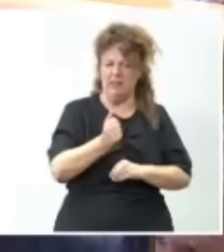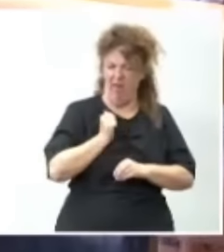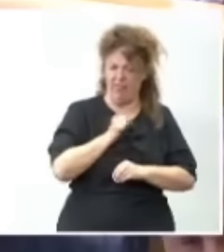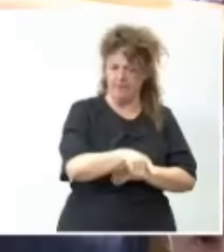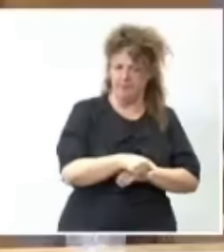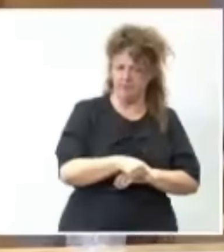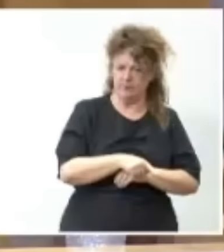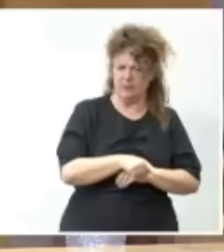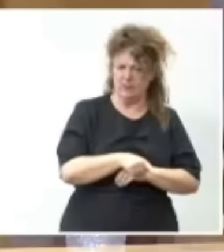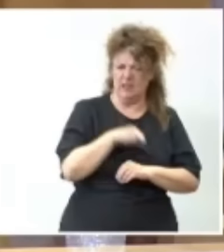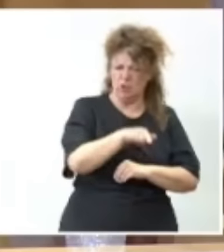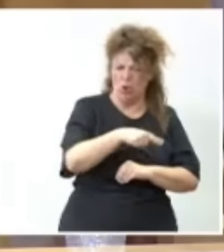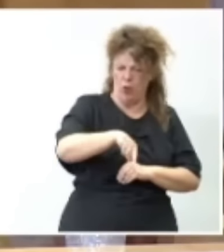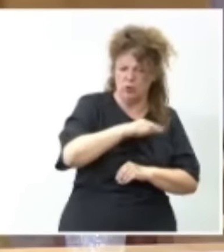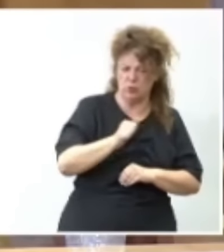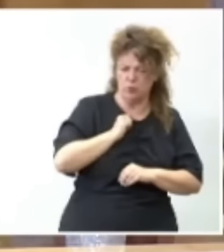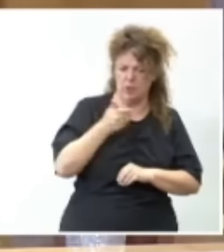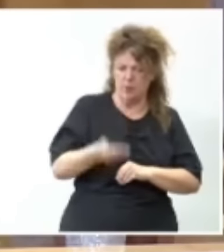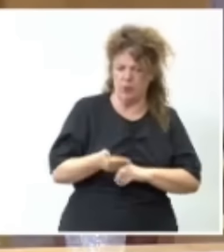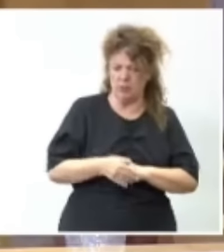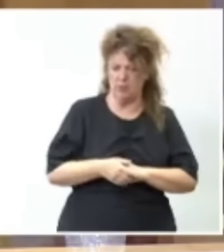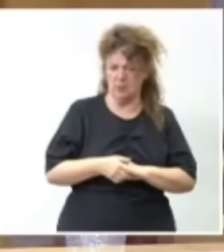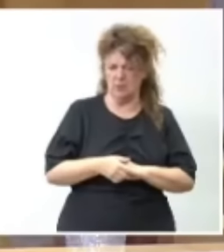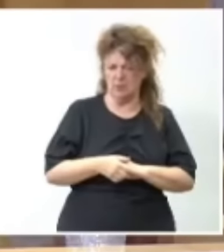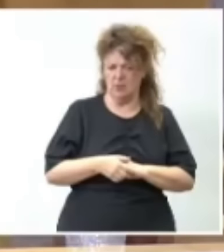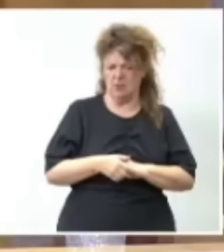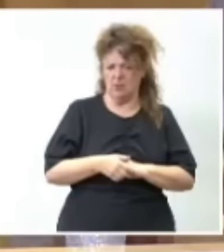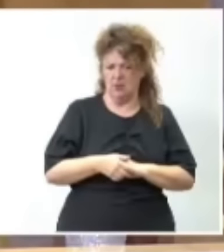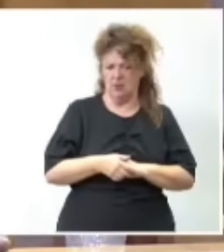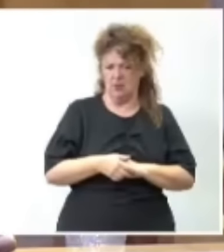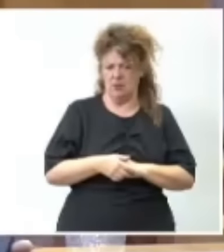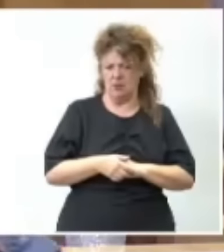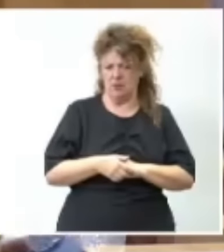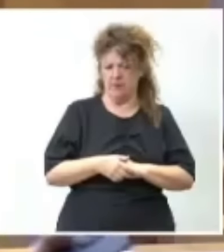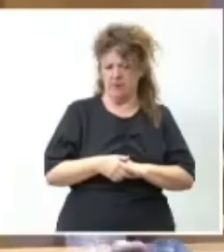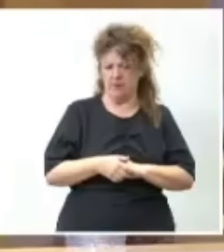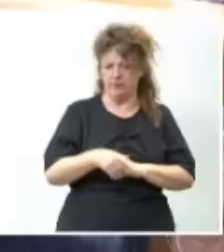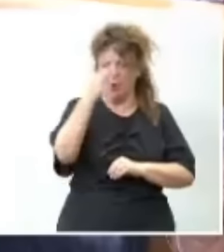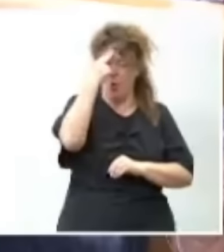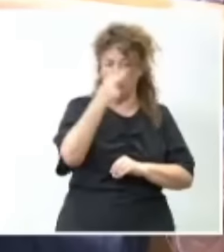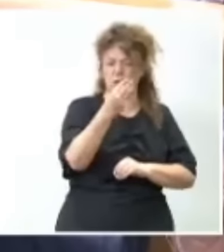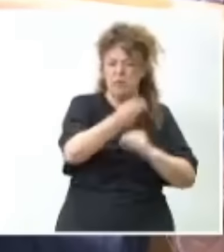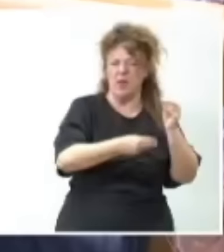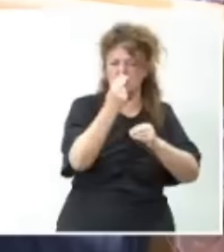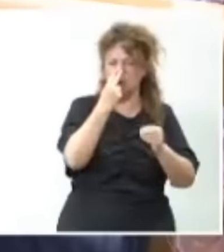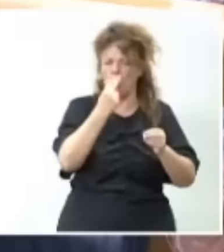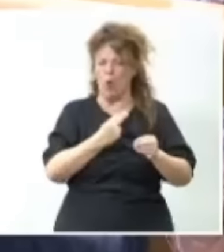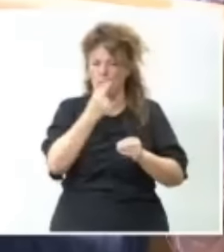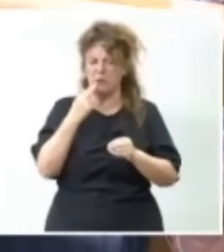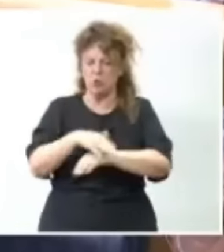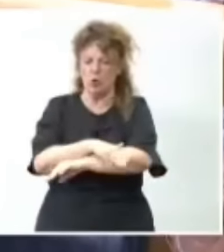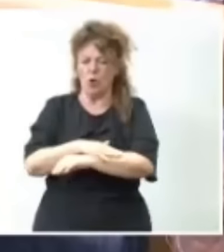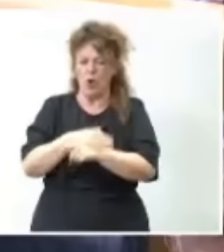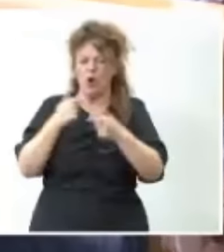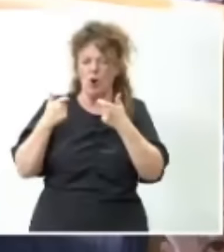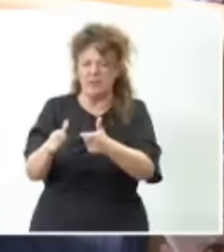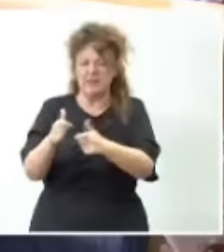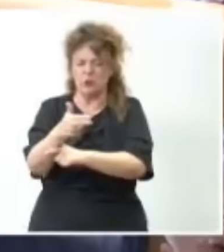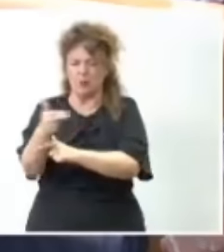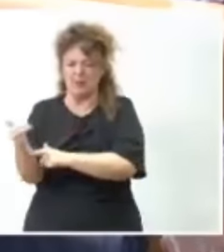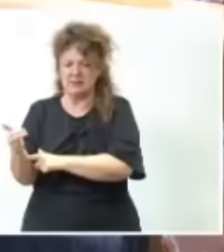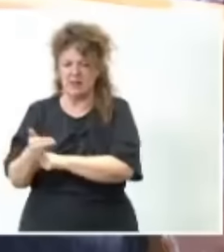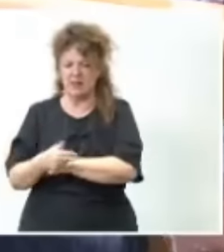Y todo ello es muy importante. Y finalmente ha hecho usted una referencia al compromiso del Gobierno con el sector pesquero.